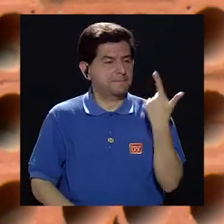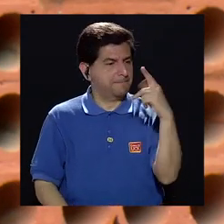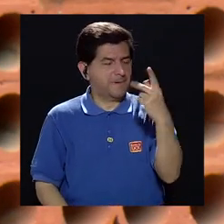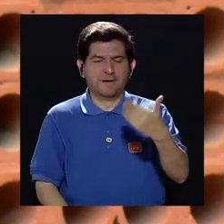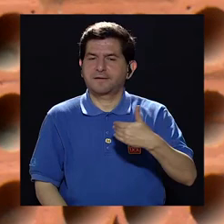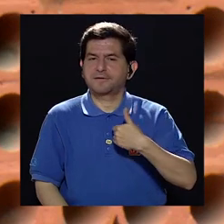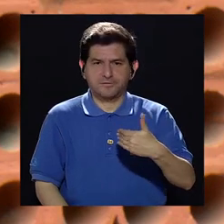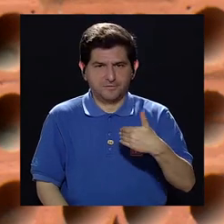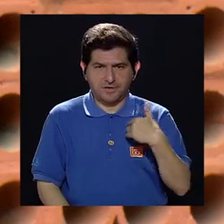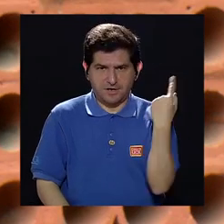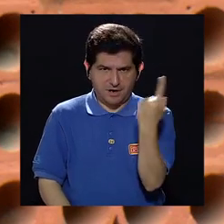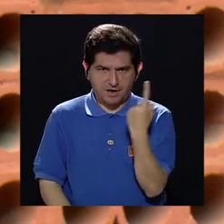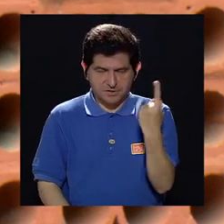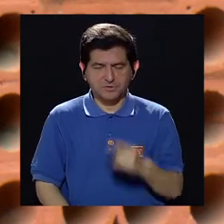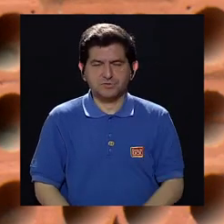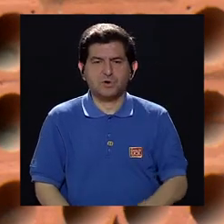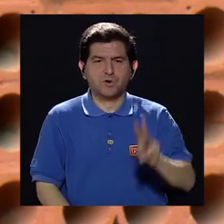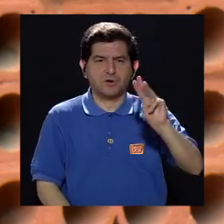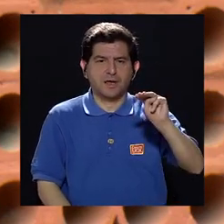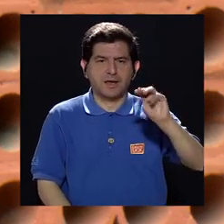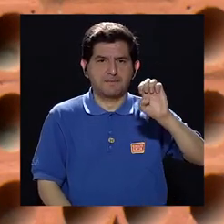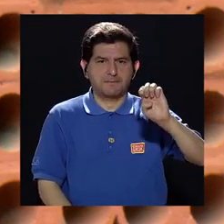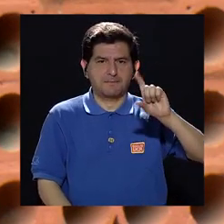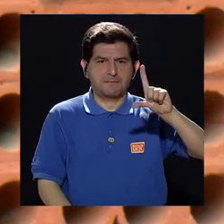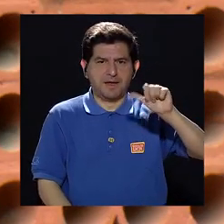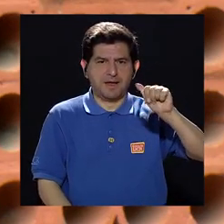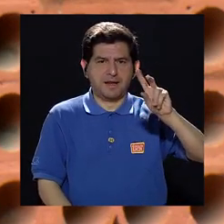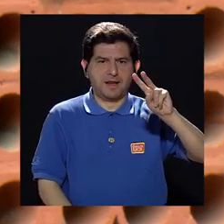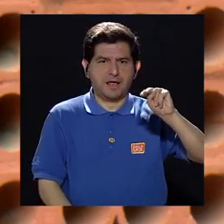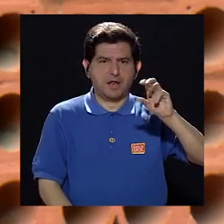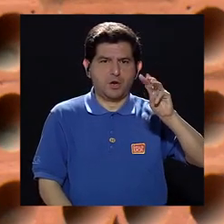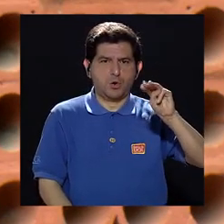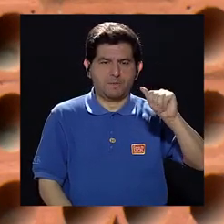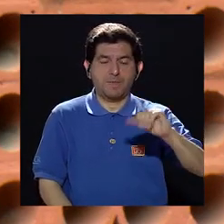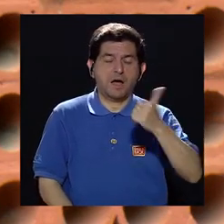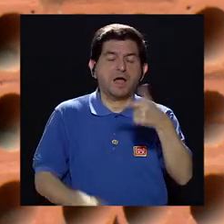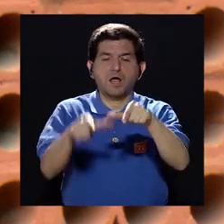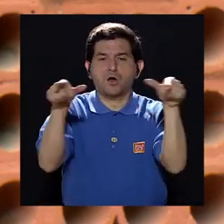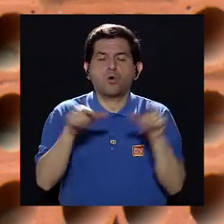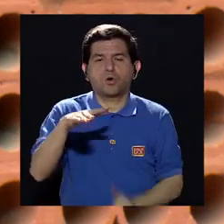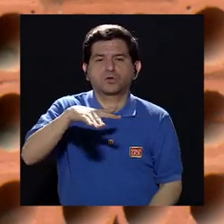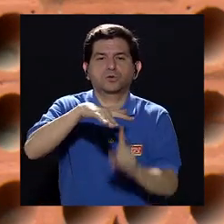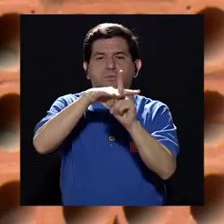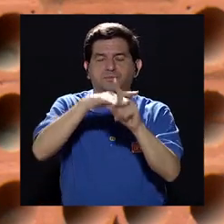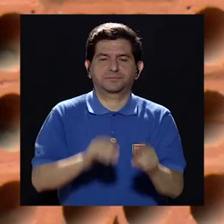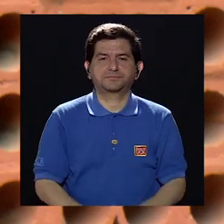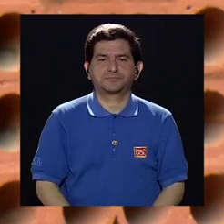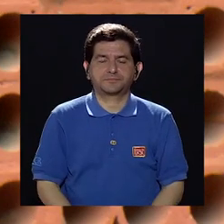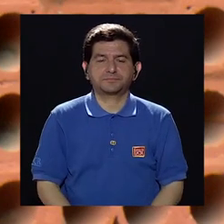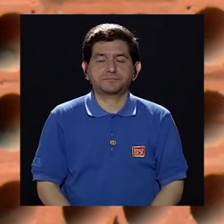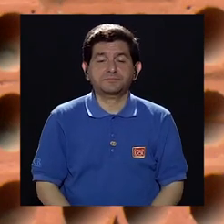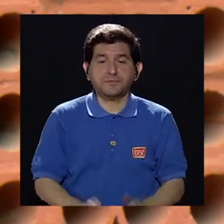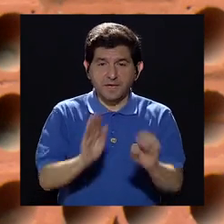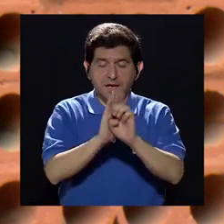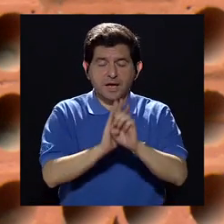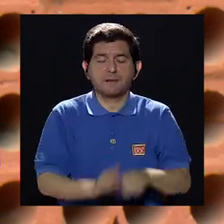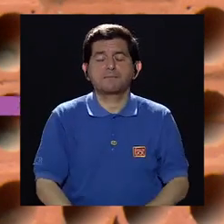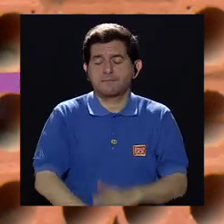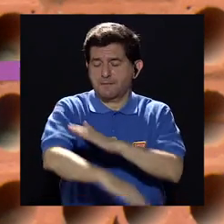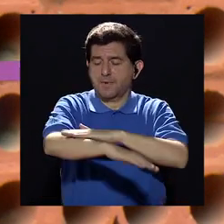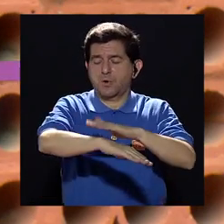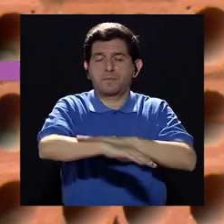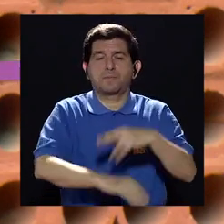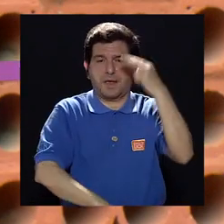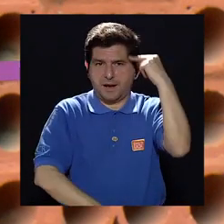mismo riesgo que para ellos, solamente que el melanoma está distribuido en otros lugares. Por ejemplo, en la etnia negra